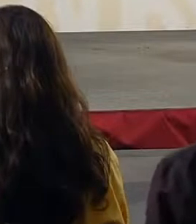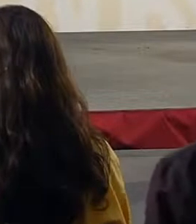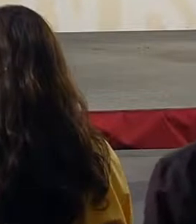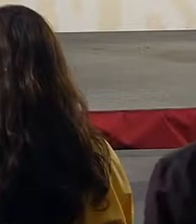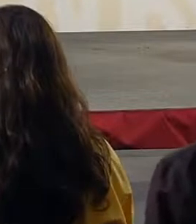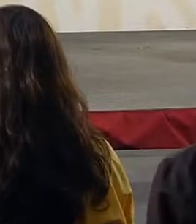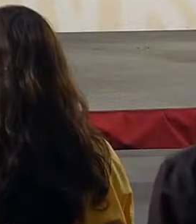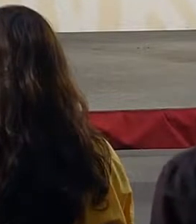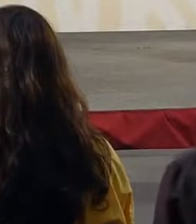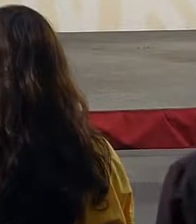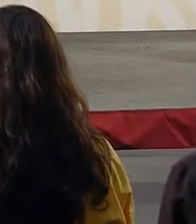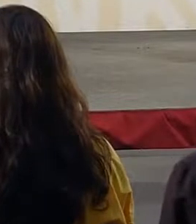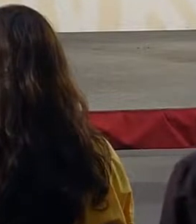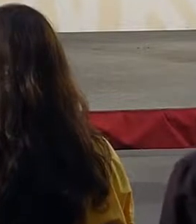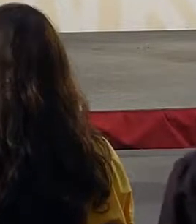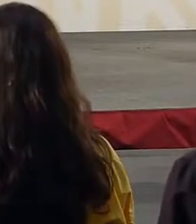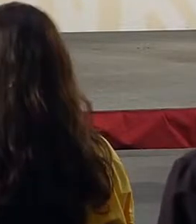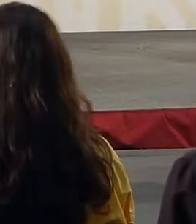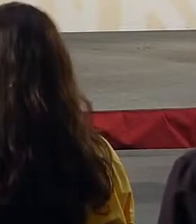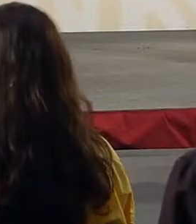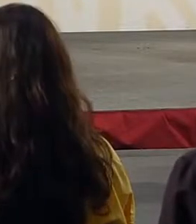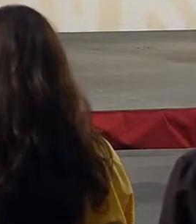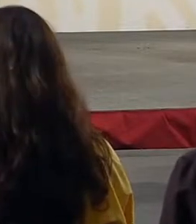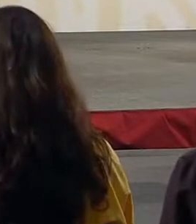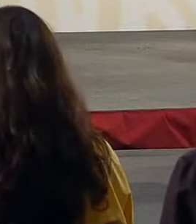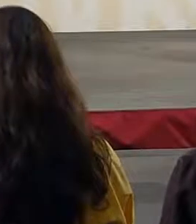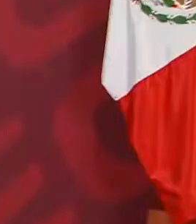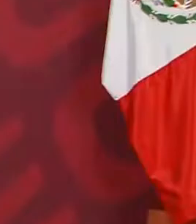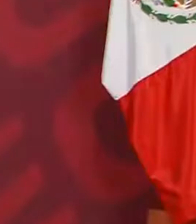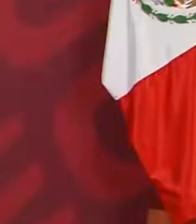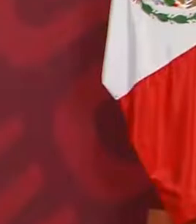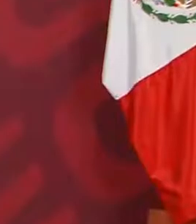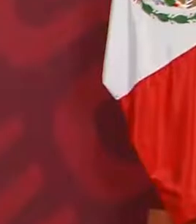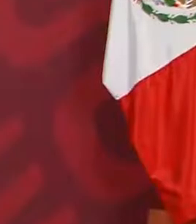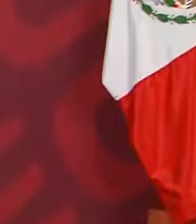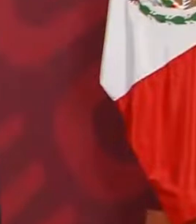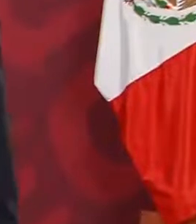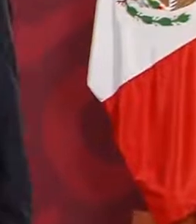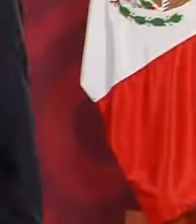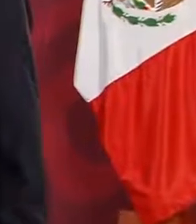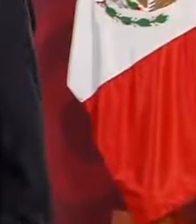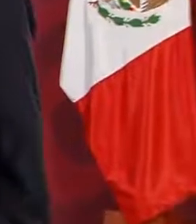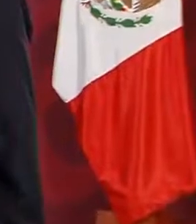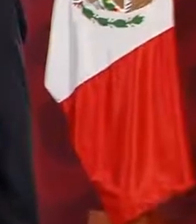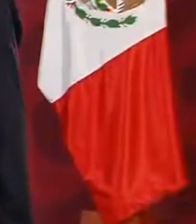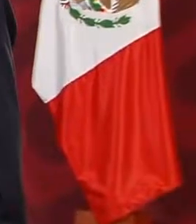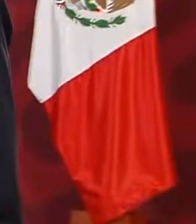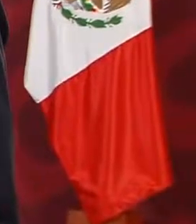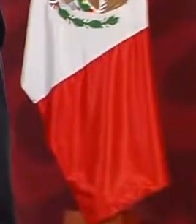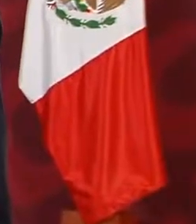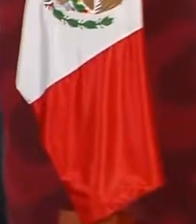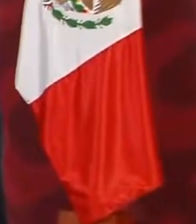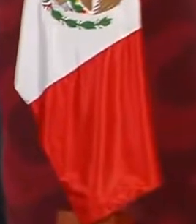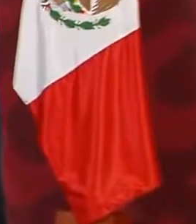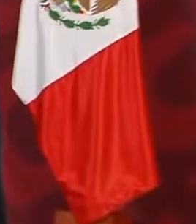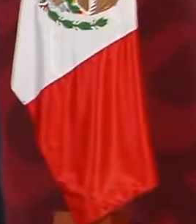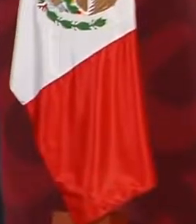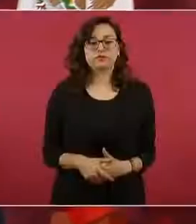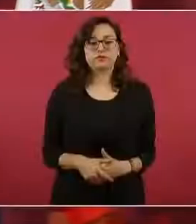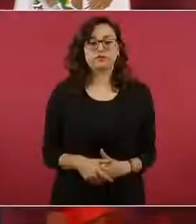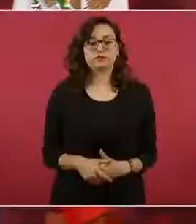me estaba diciendo mi esposa ayer que estaba escuchando el radio,